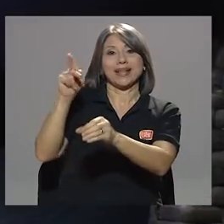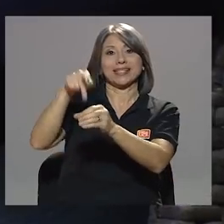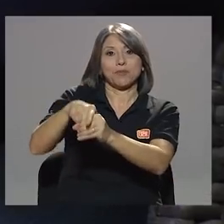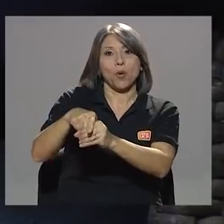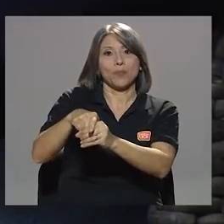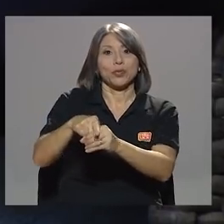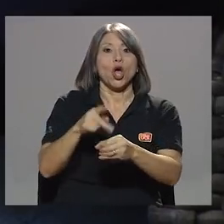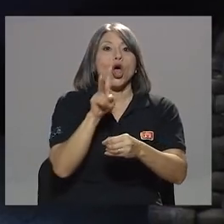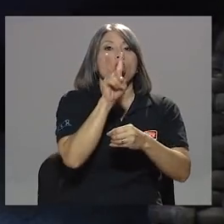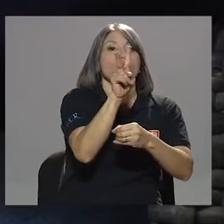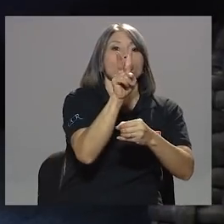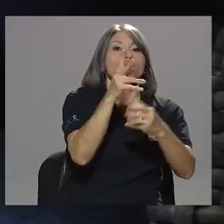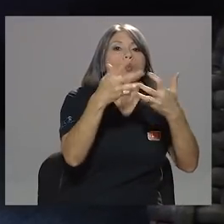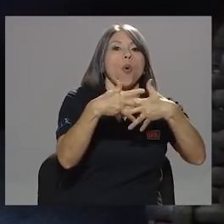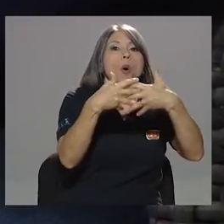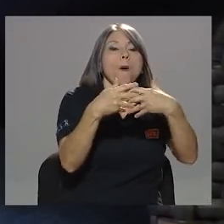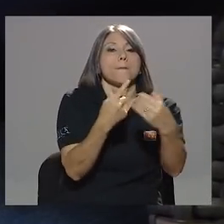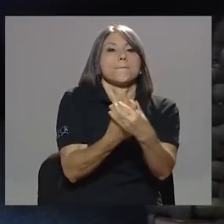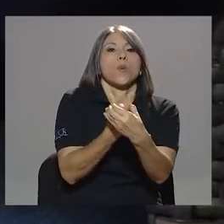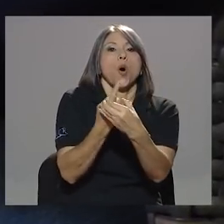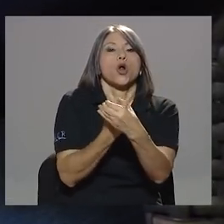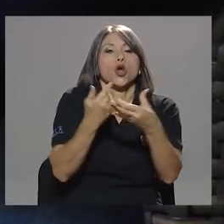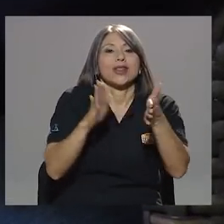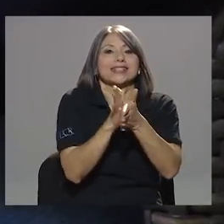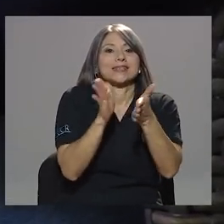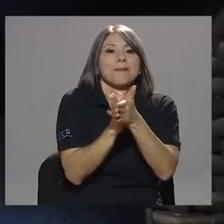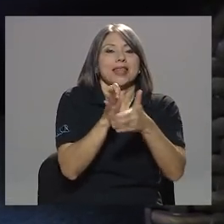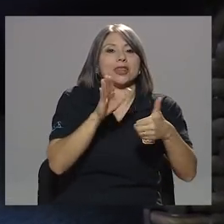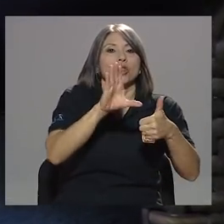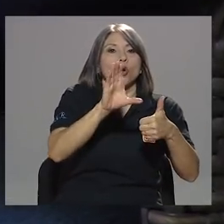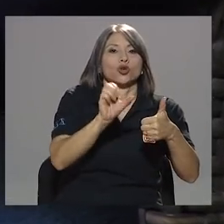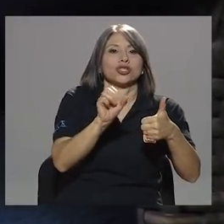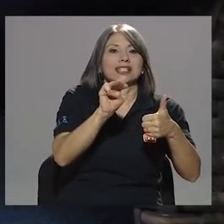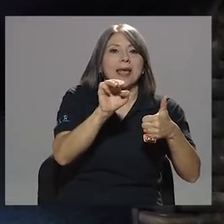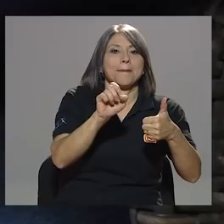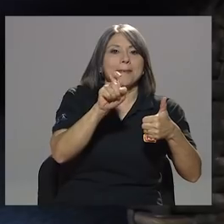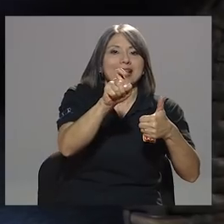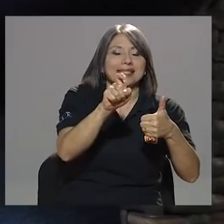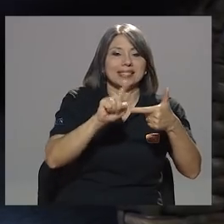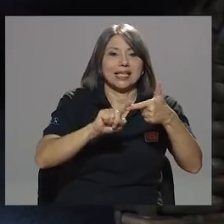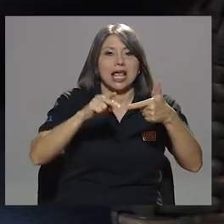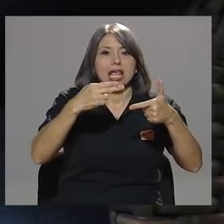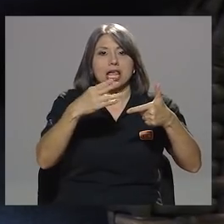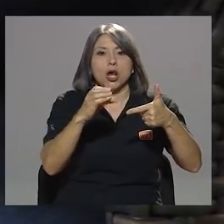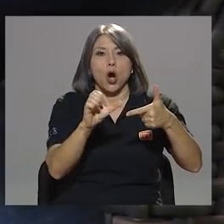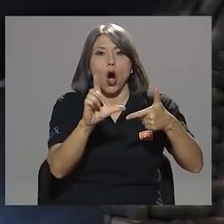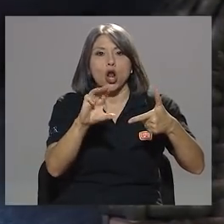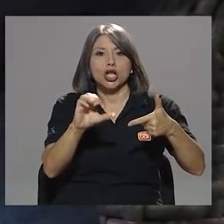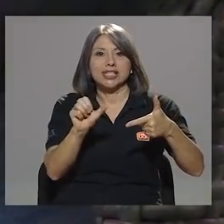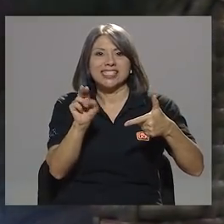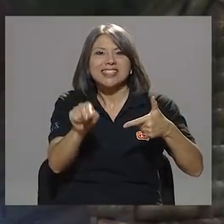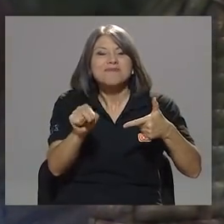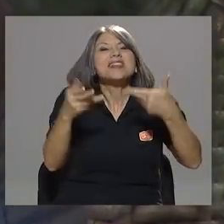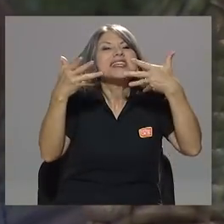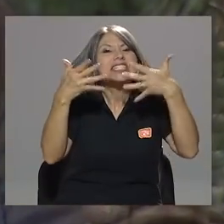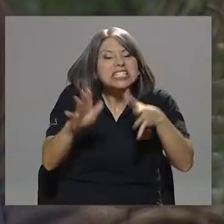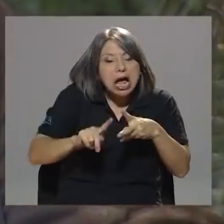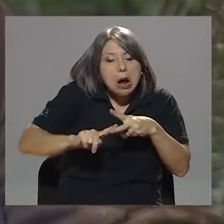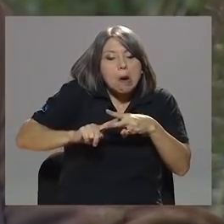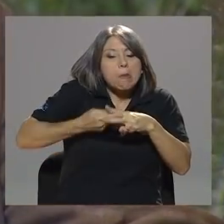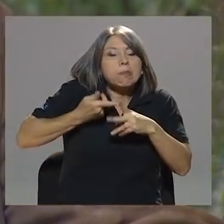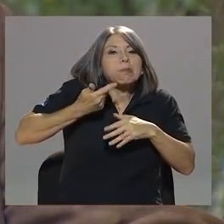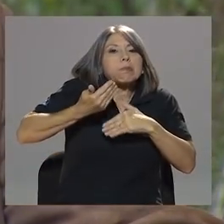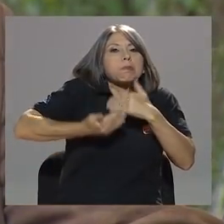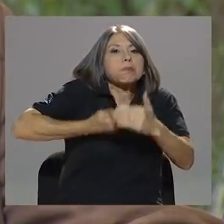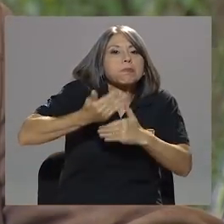cemento, CEMEX y Holcín han iniciado de manera notoria en instancias y han